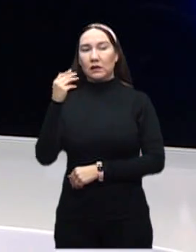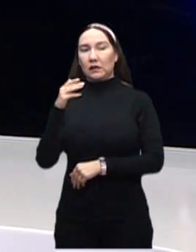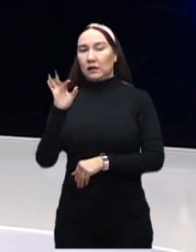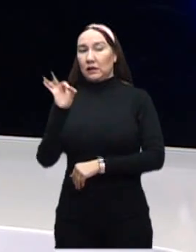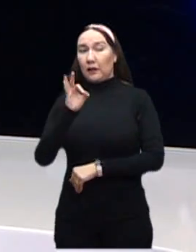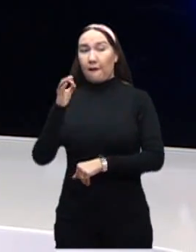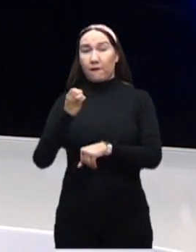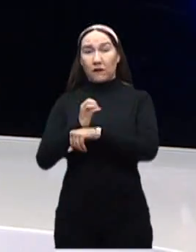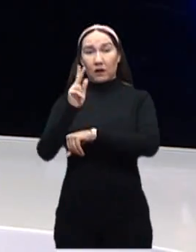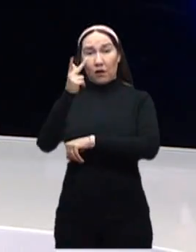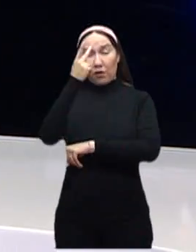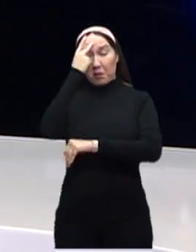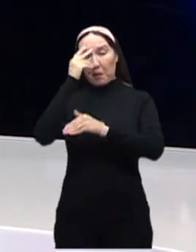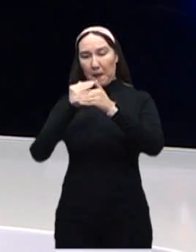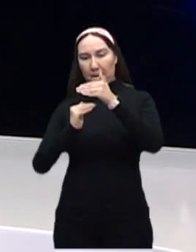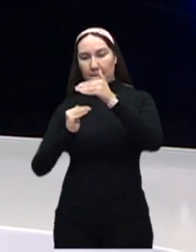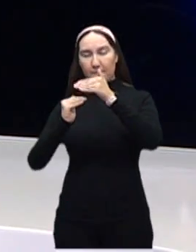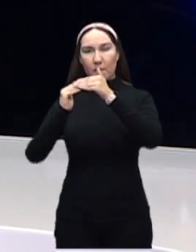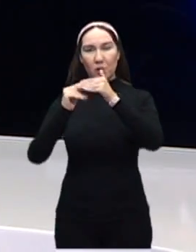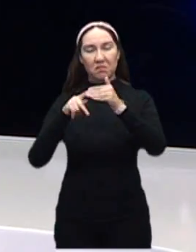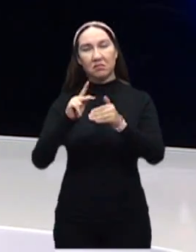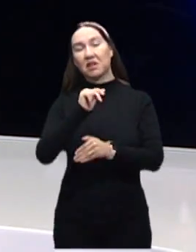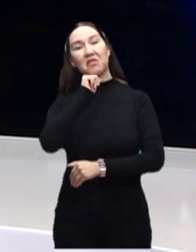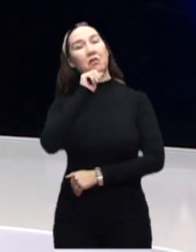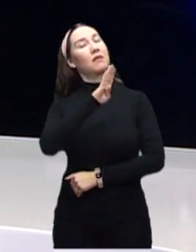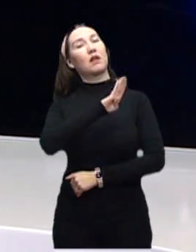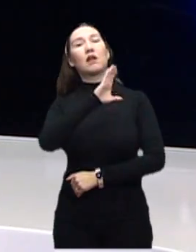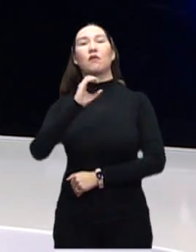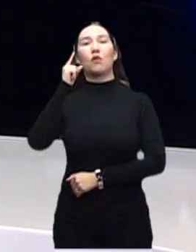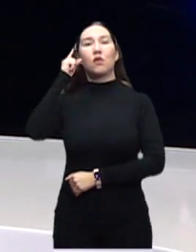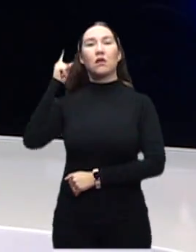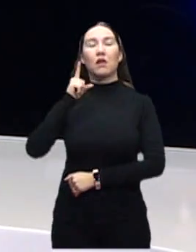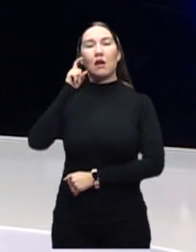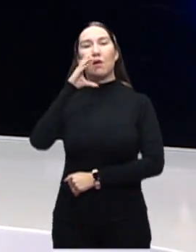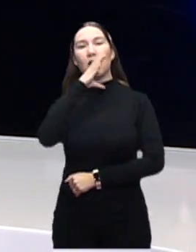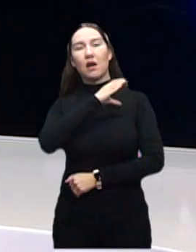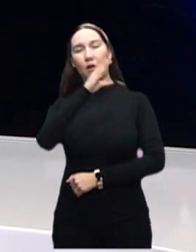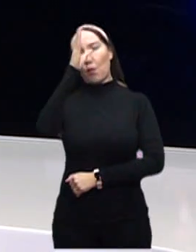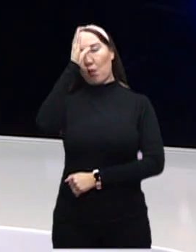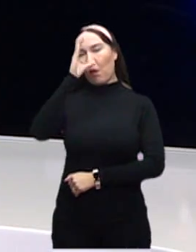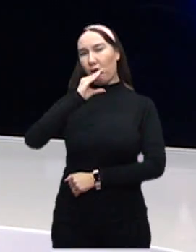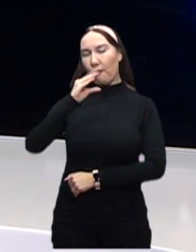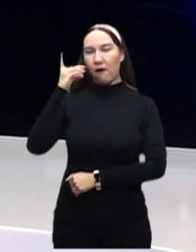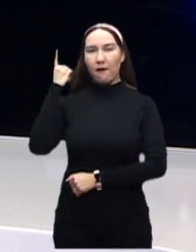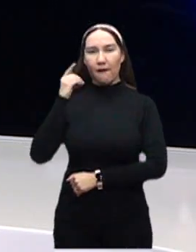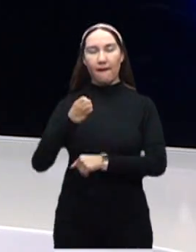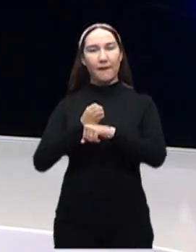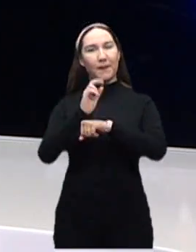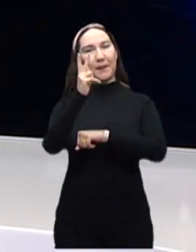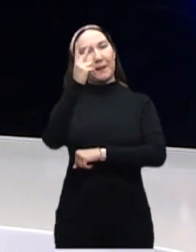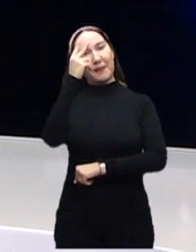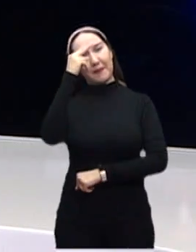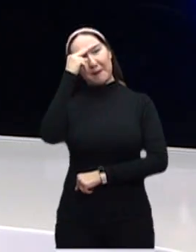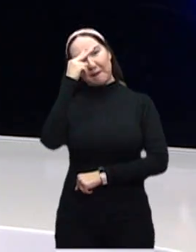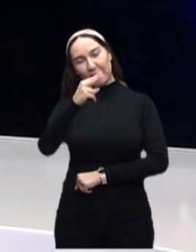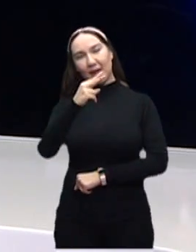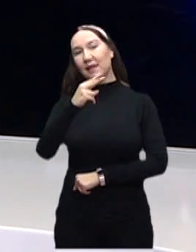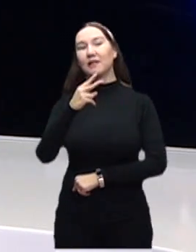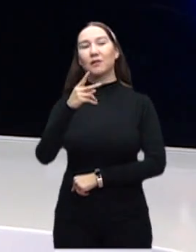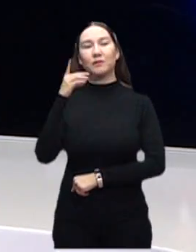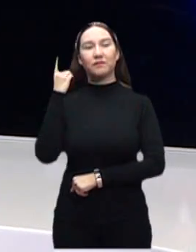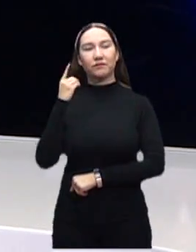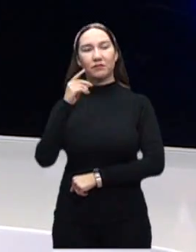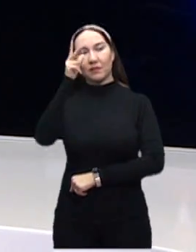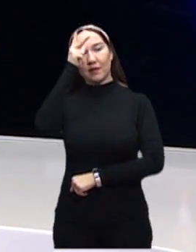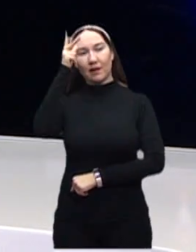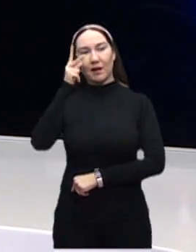esa tendencia, pero no lo nombran, estaba California, Zacatecas, Aguascalientes, Coahuila, Durango, estaba México, Guanajuato, Hidalgo, Nuevo León,